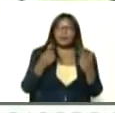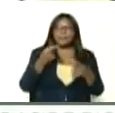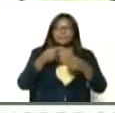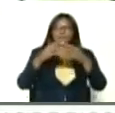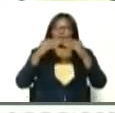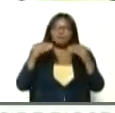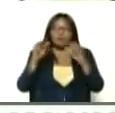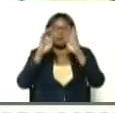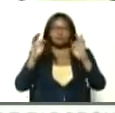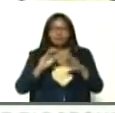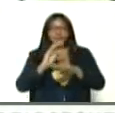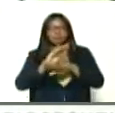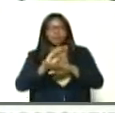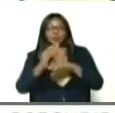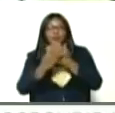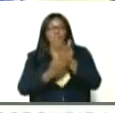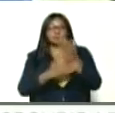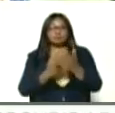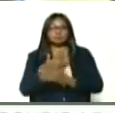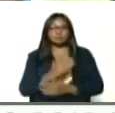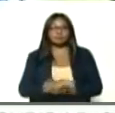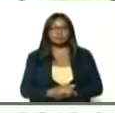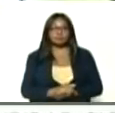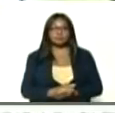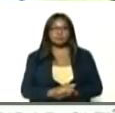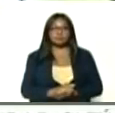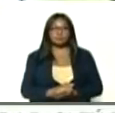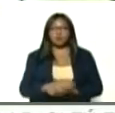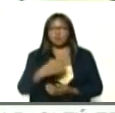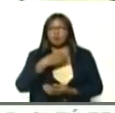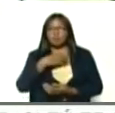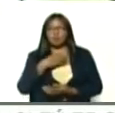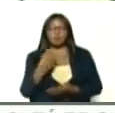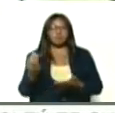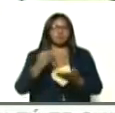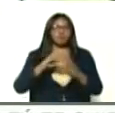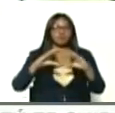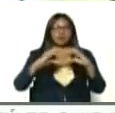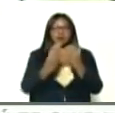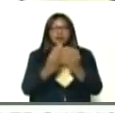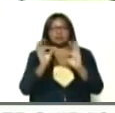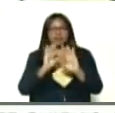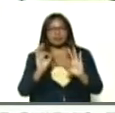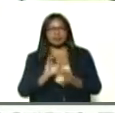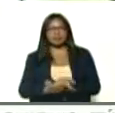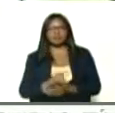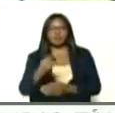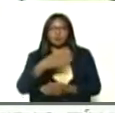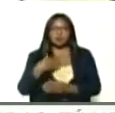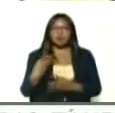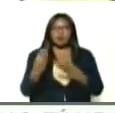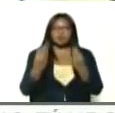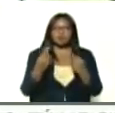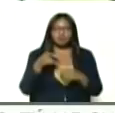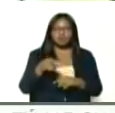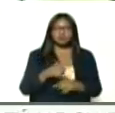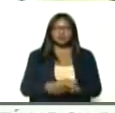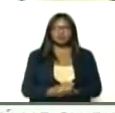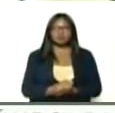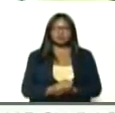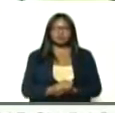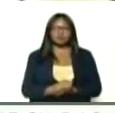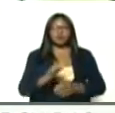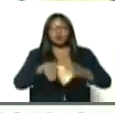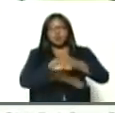todas las medidas, de bioseguridad, así que no vamos, a poder regresar a clase, Aristóbulo, tú que lo querías tanto, también, César